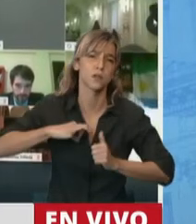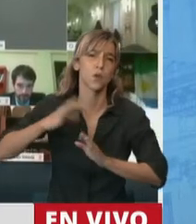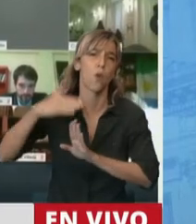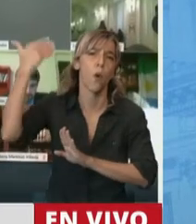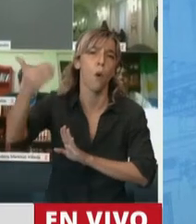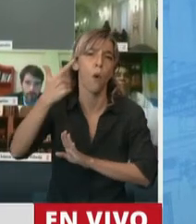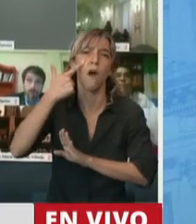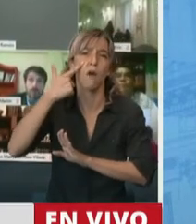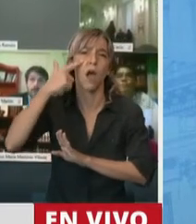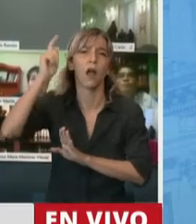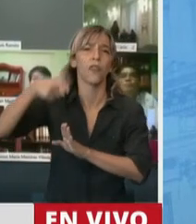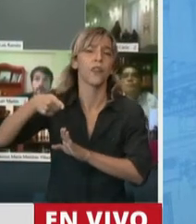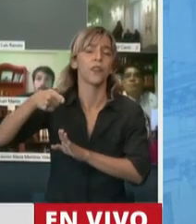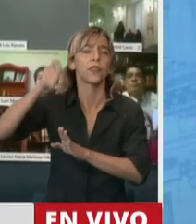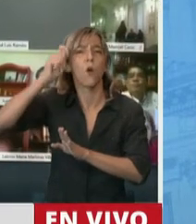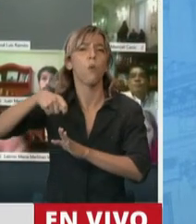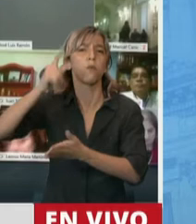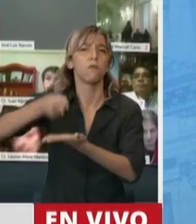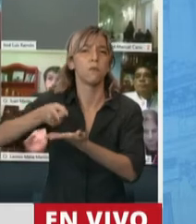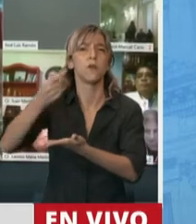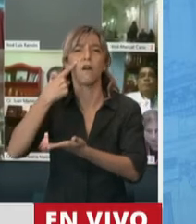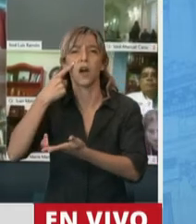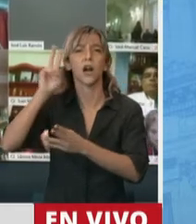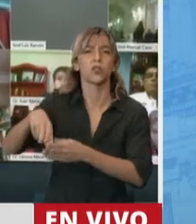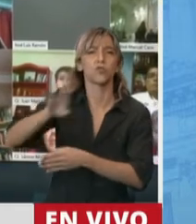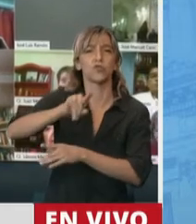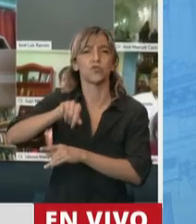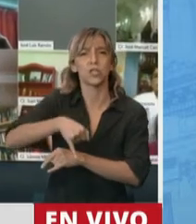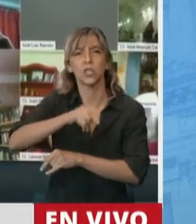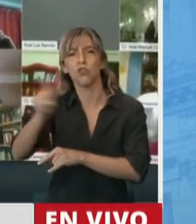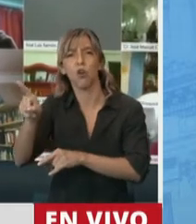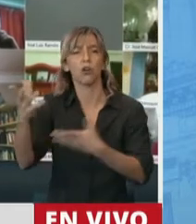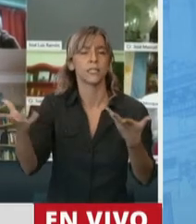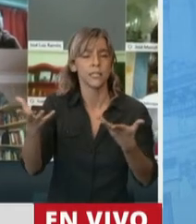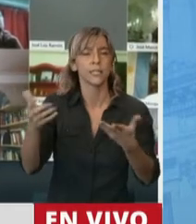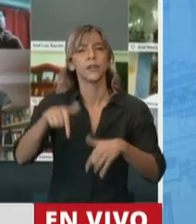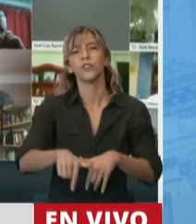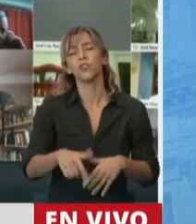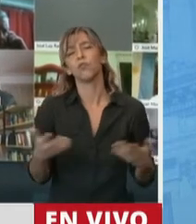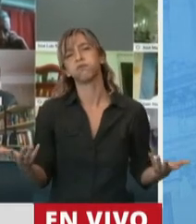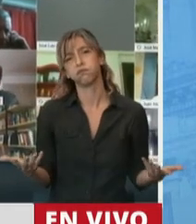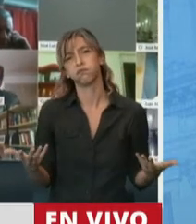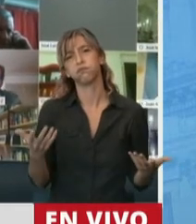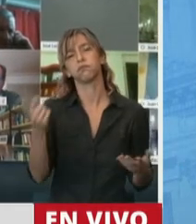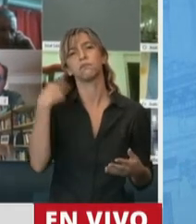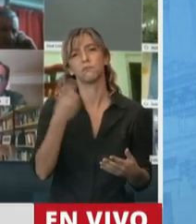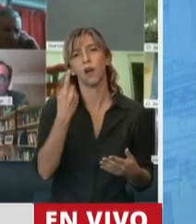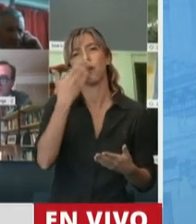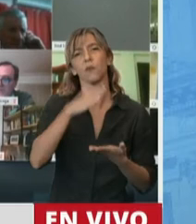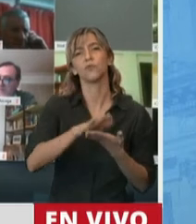razón. Y nosotros hoy, después de casi dos décadas, están hablando de proyectos que tienen casi dos décadas,